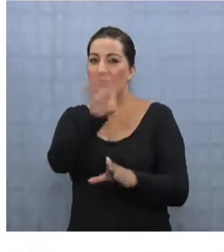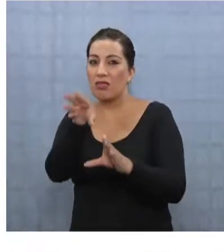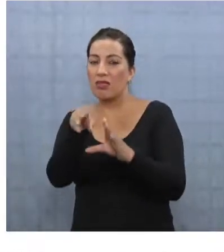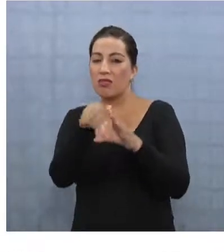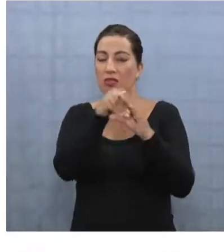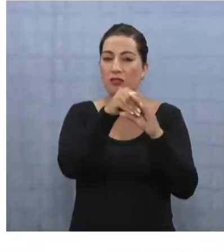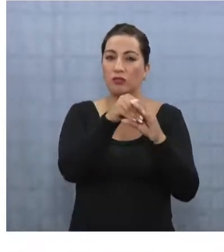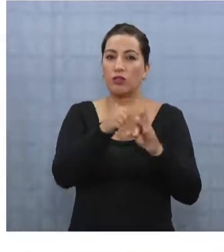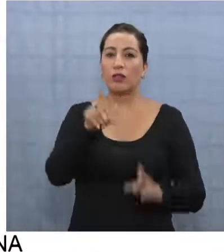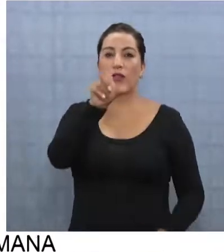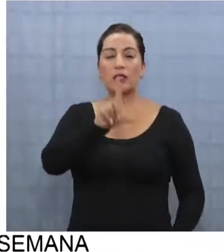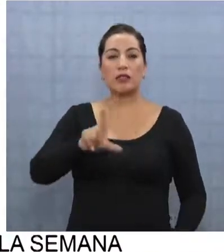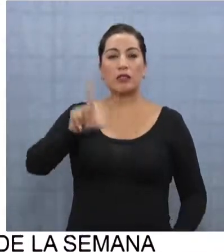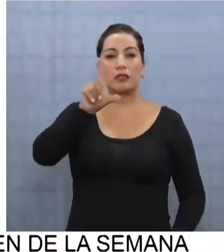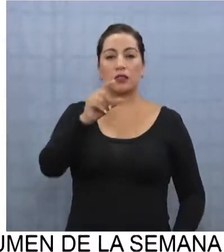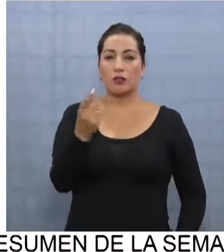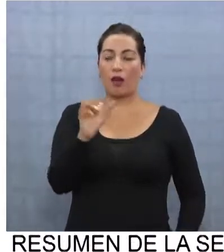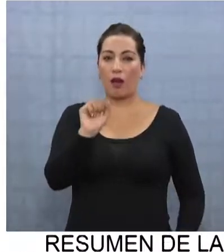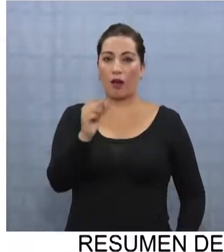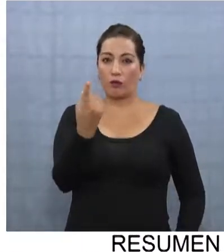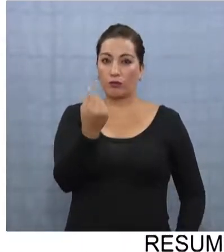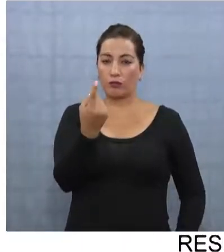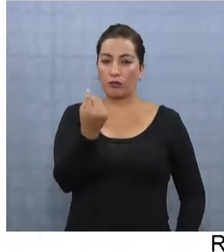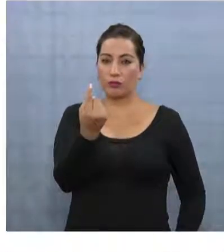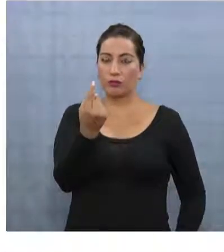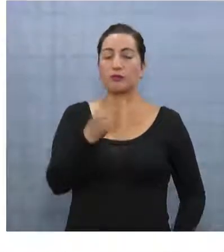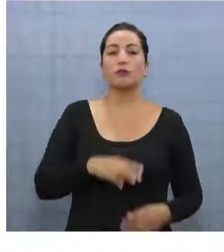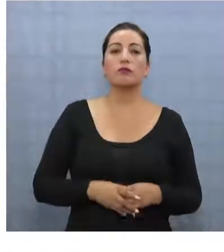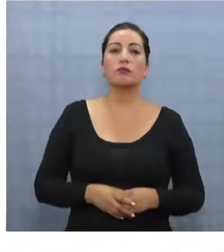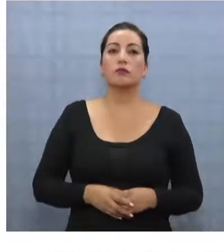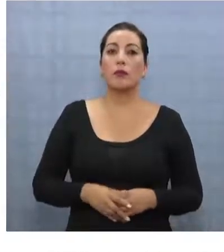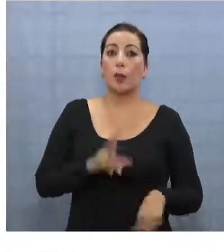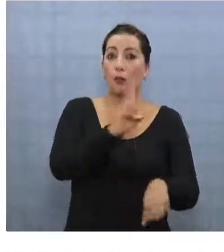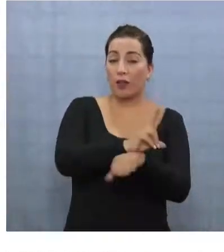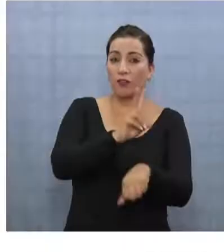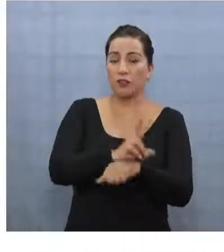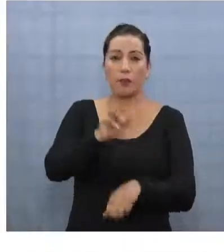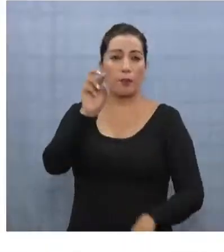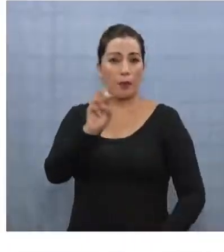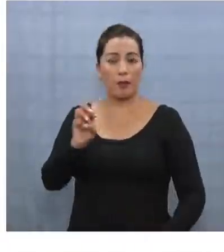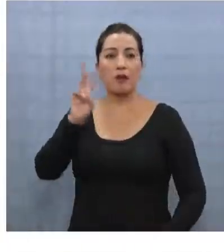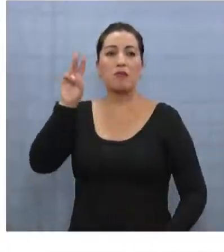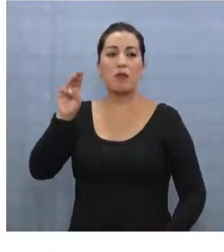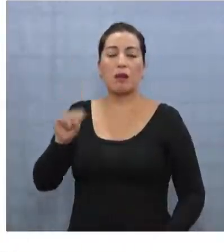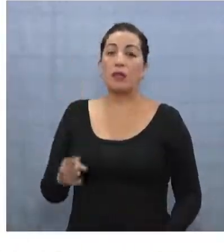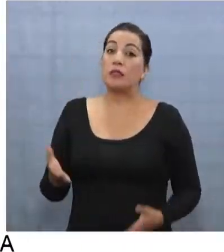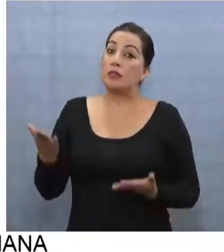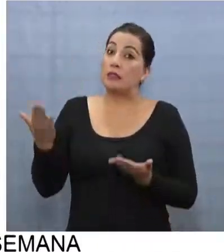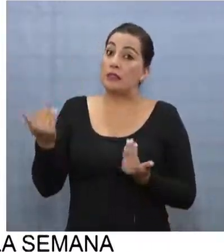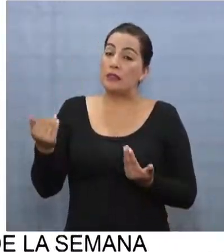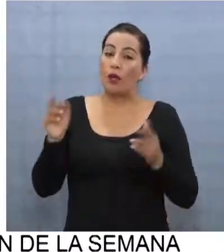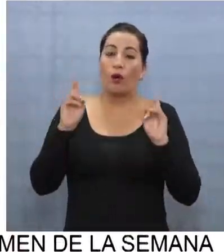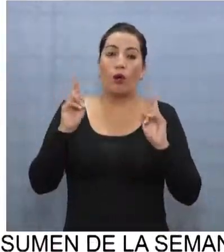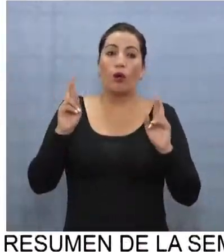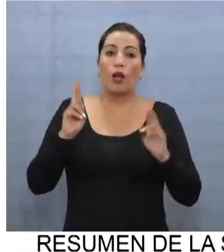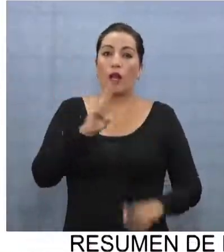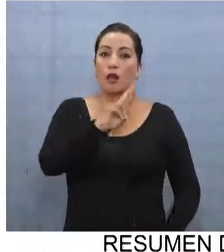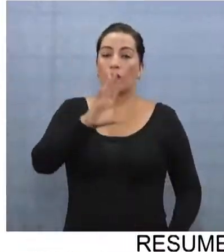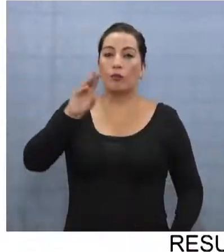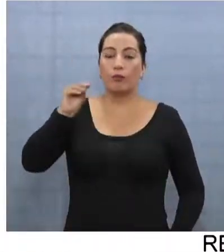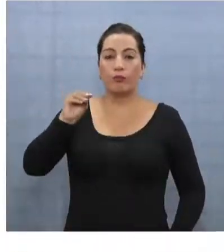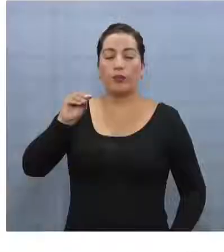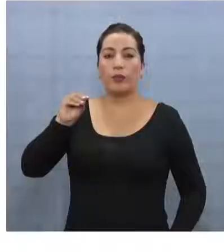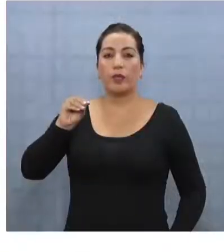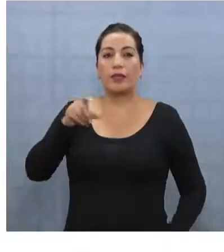está cobijado en dependencias del Liceo Elena de Boucher. Docentes y apoderados tienen la esperanza de